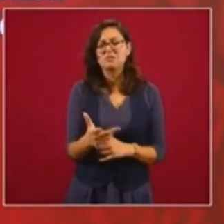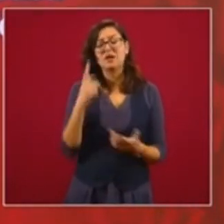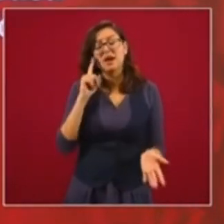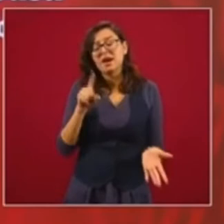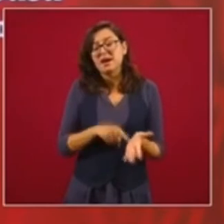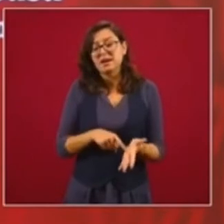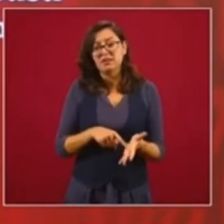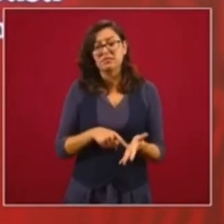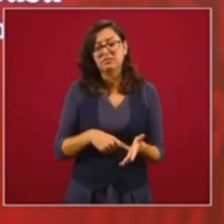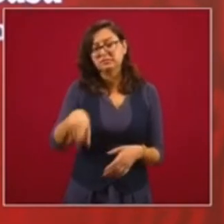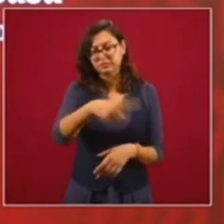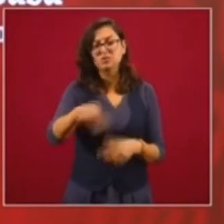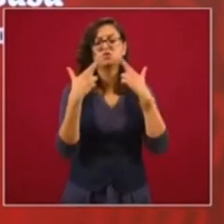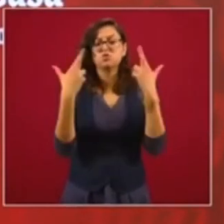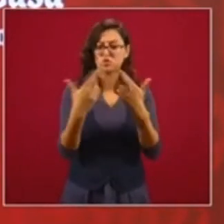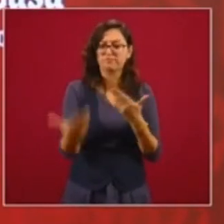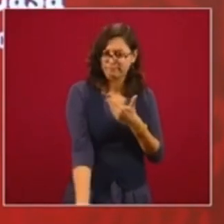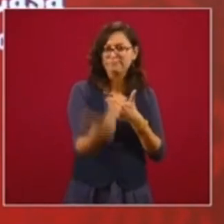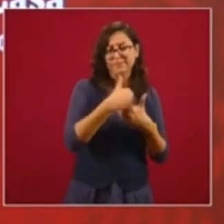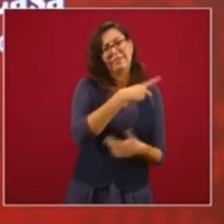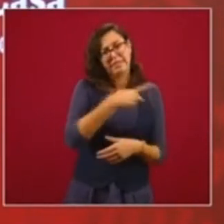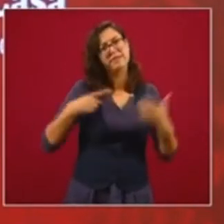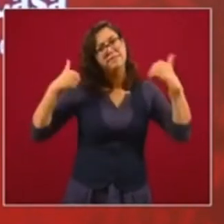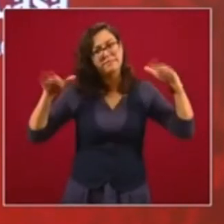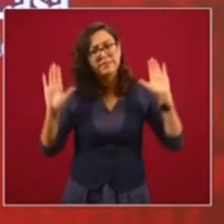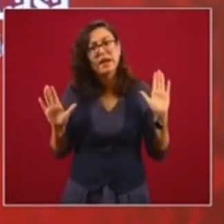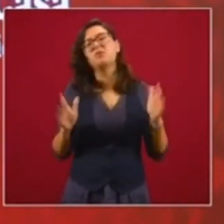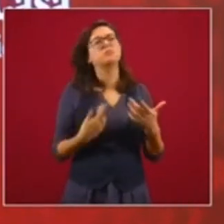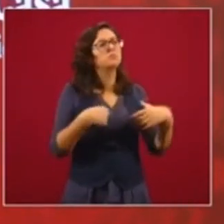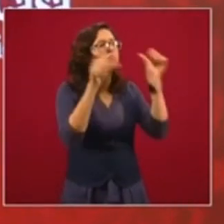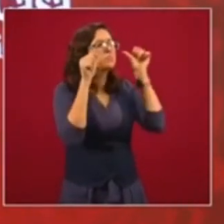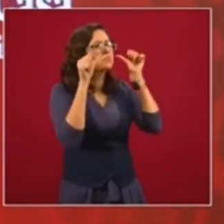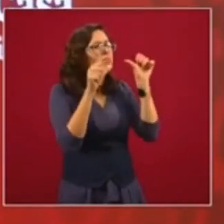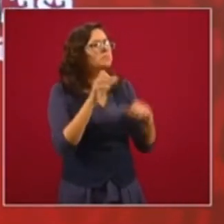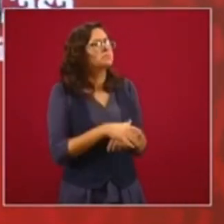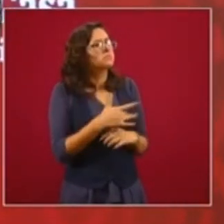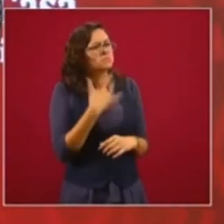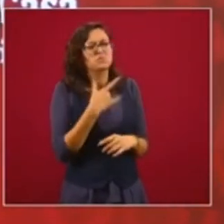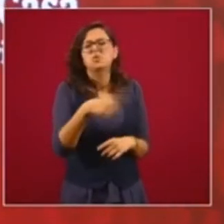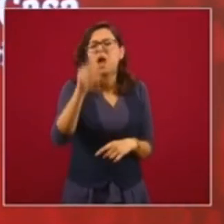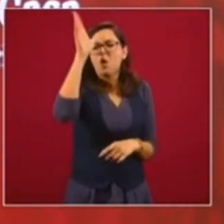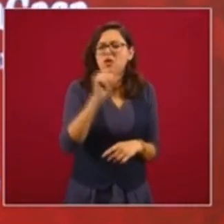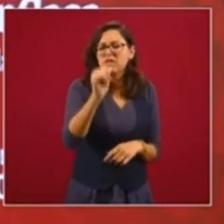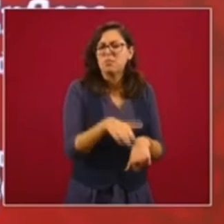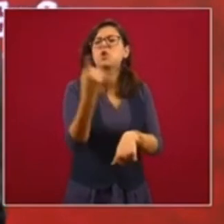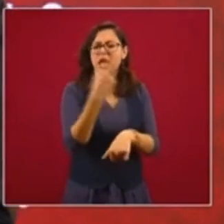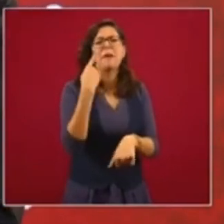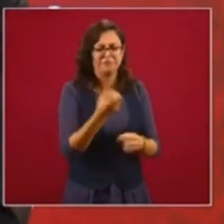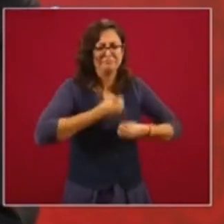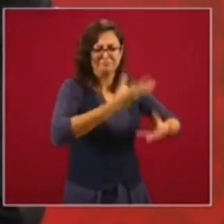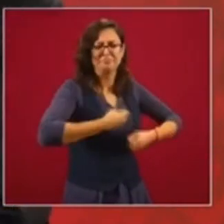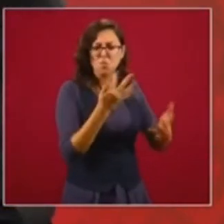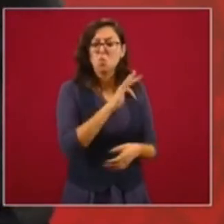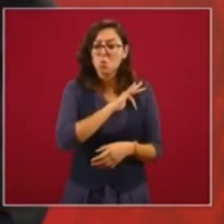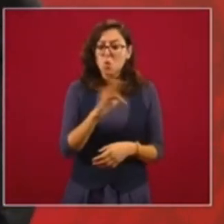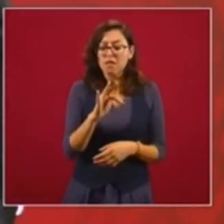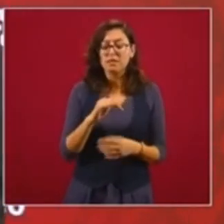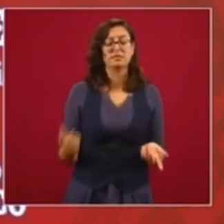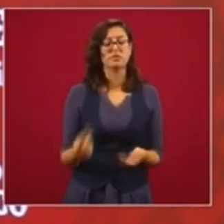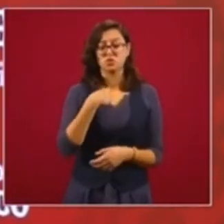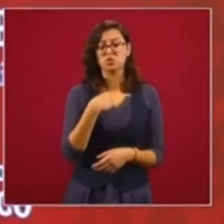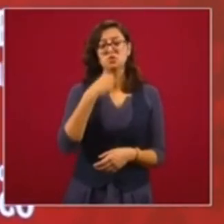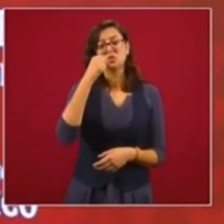Creo que debieron ir, ahora que estuve por allá, a escuchar y a expresar su inconformidad. Siento también que hay